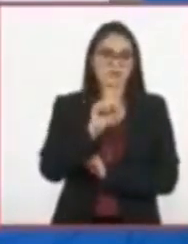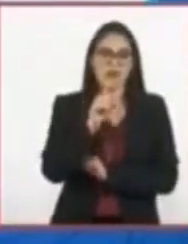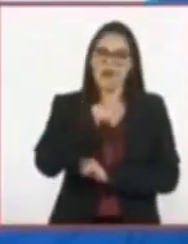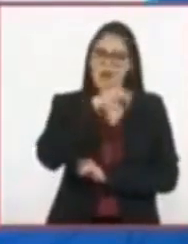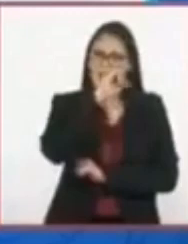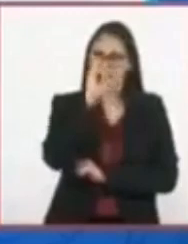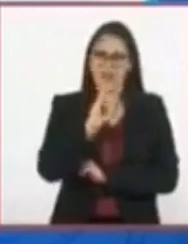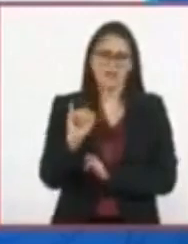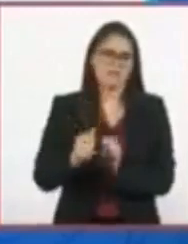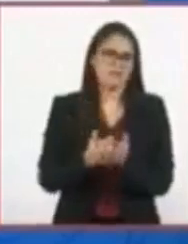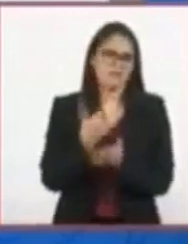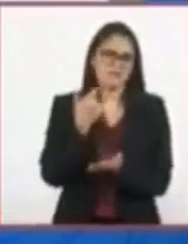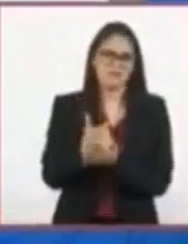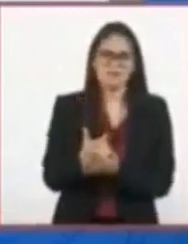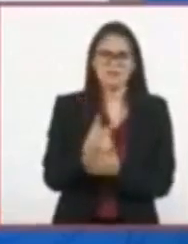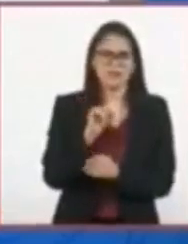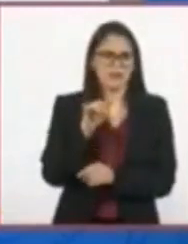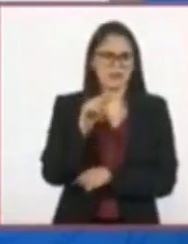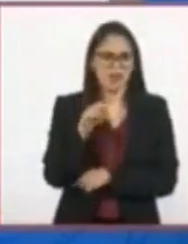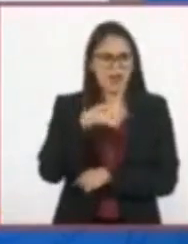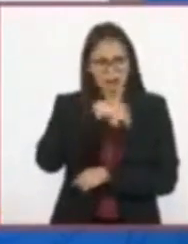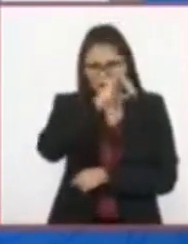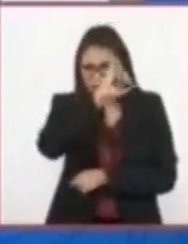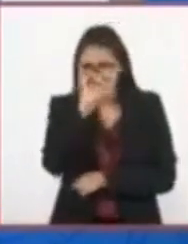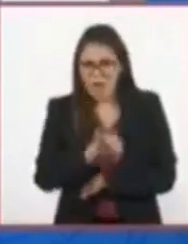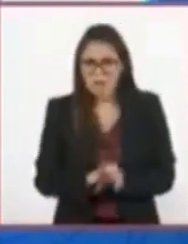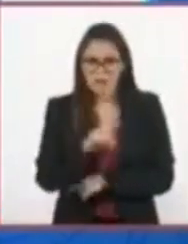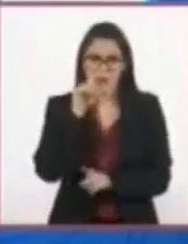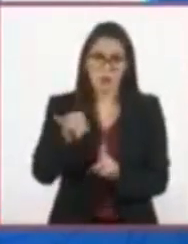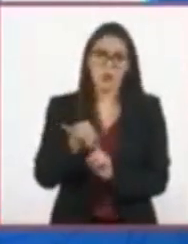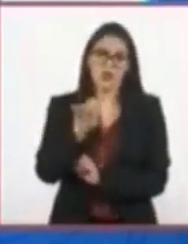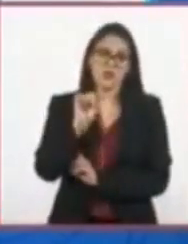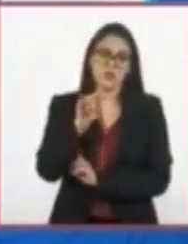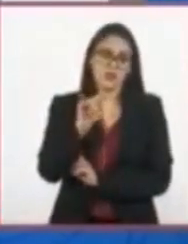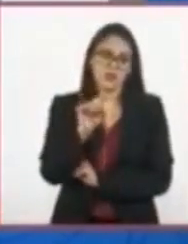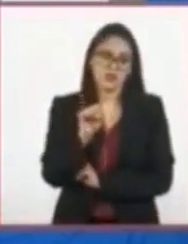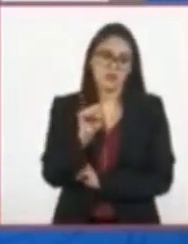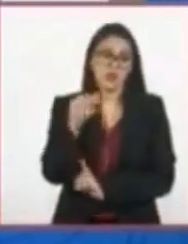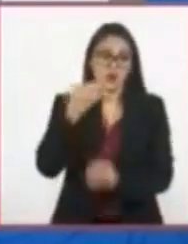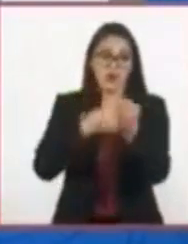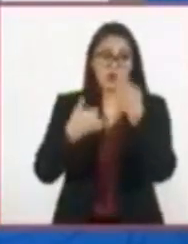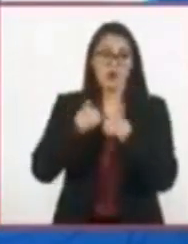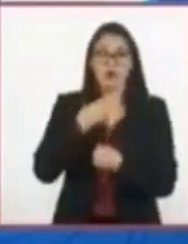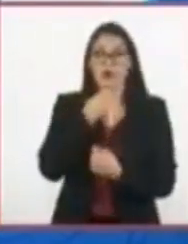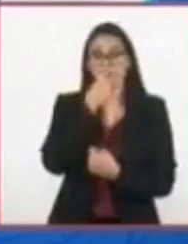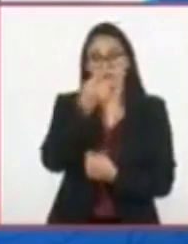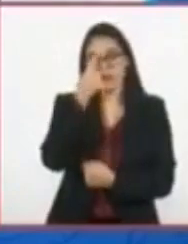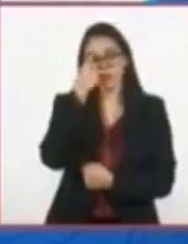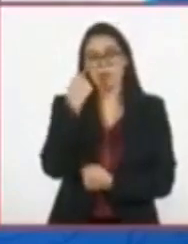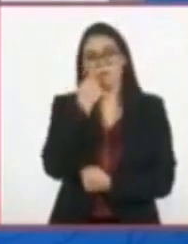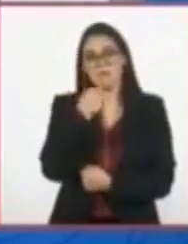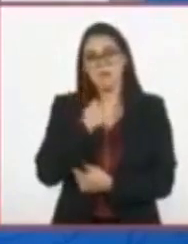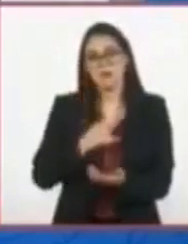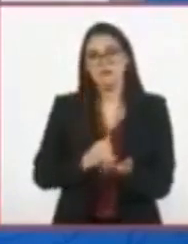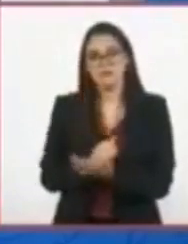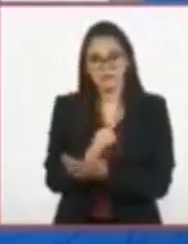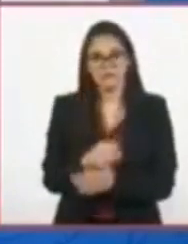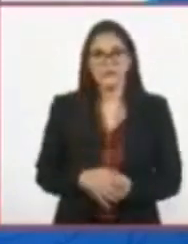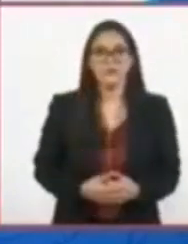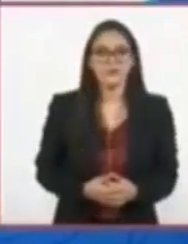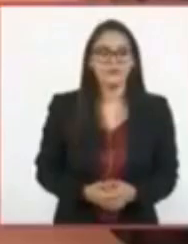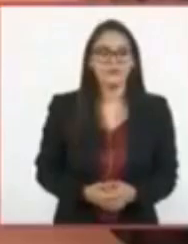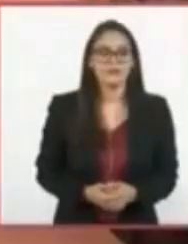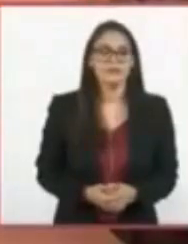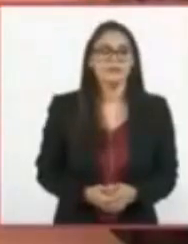cuenta al sastre. Nunca. De ningún modo para los jesuitas. Todo lo dicho es mi deseo. Muy